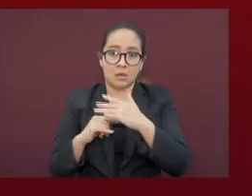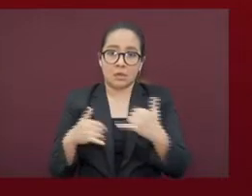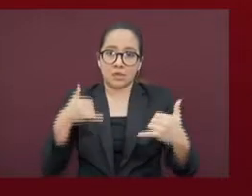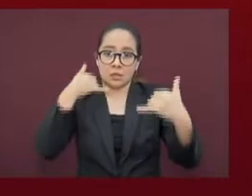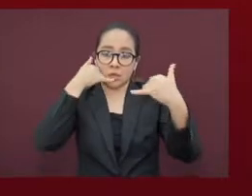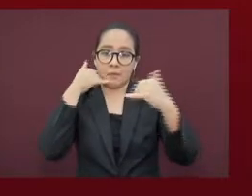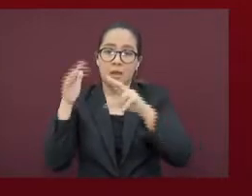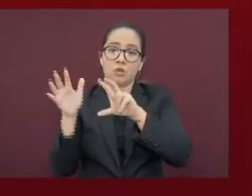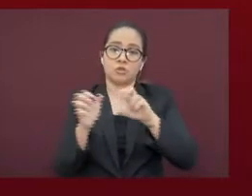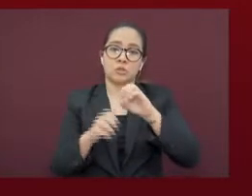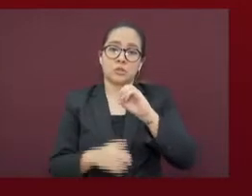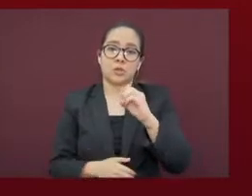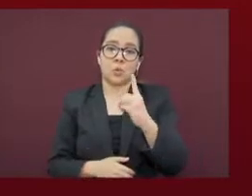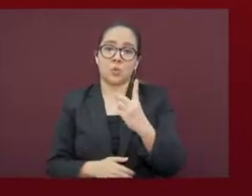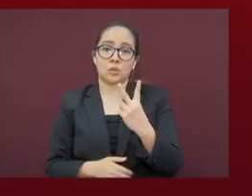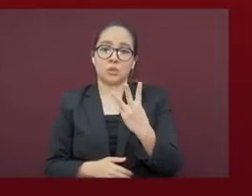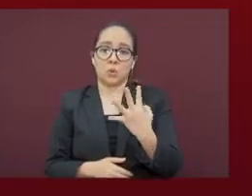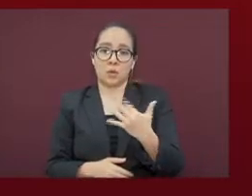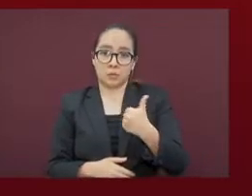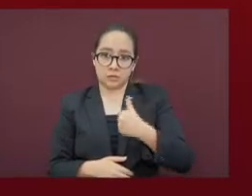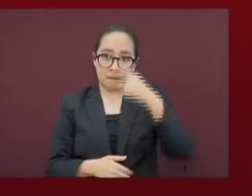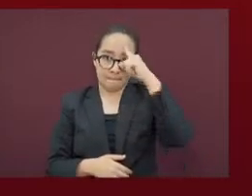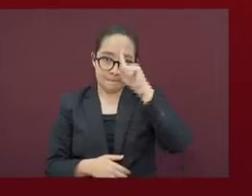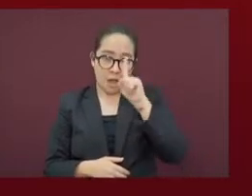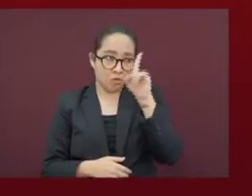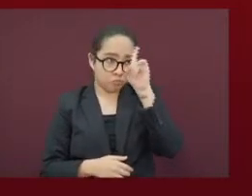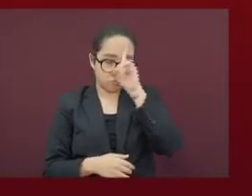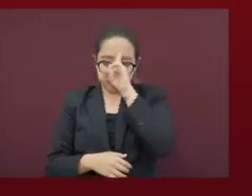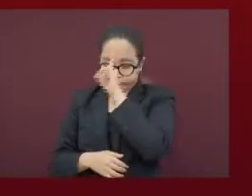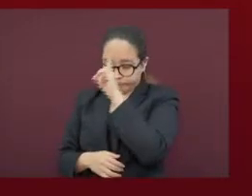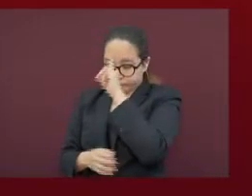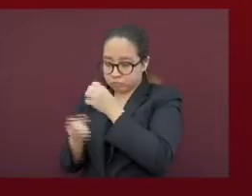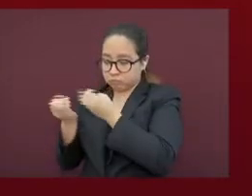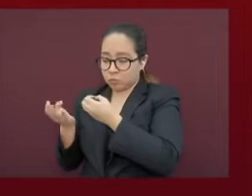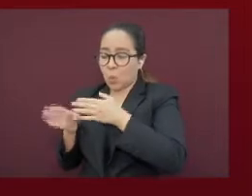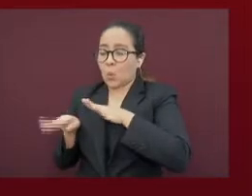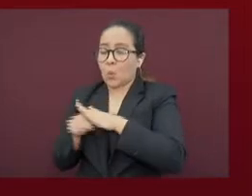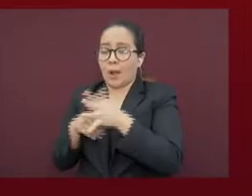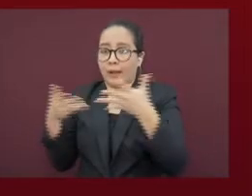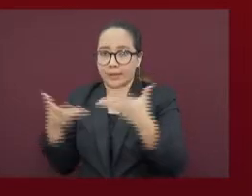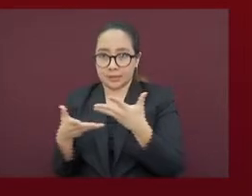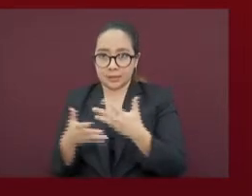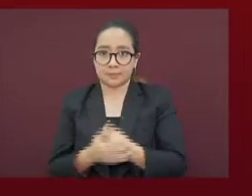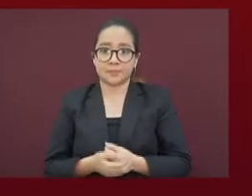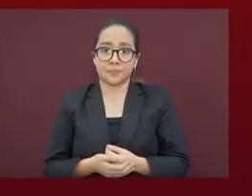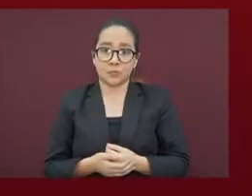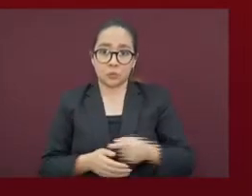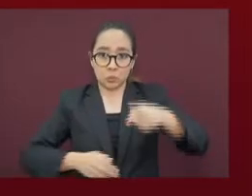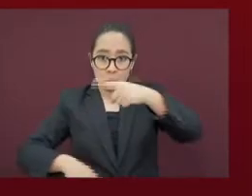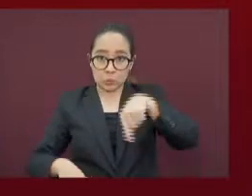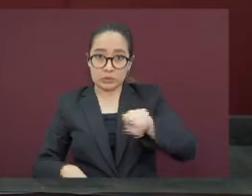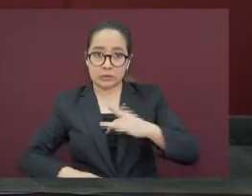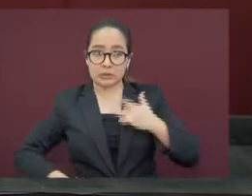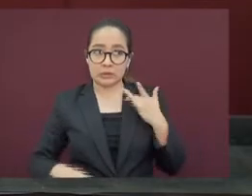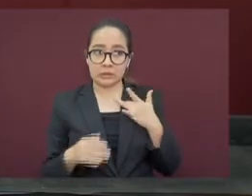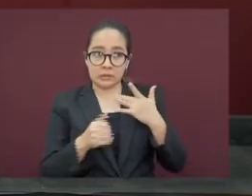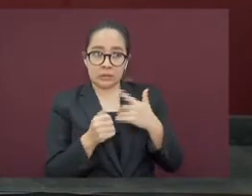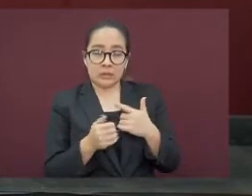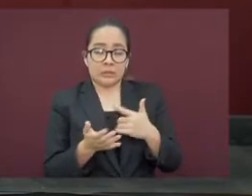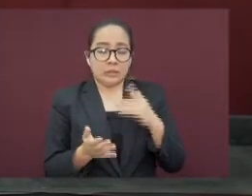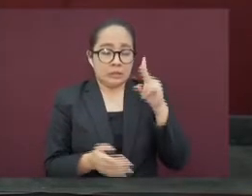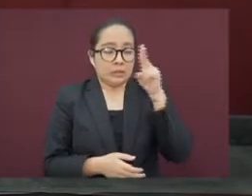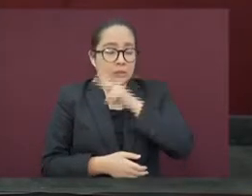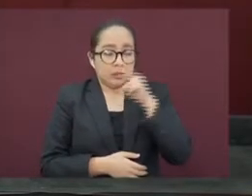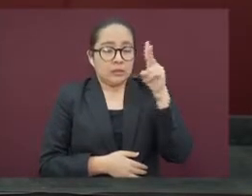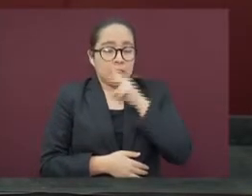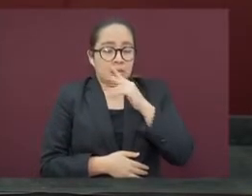-456 para recibir asesoría sobre qué debes de hacer. Si tienes síntomas graves como falta de